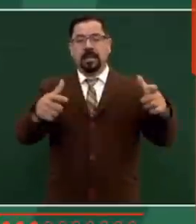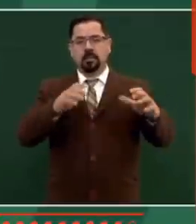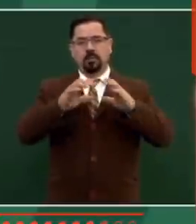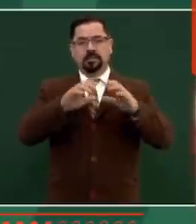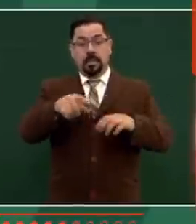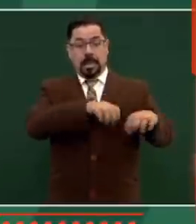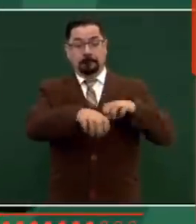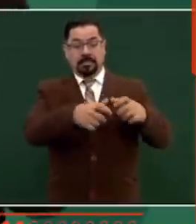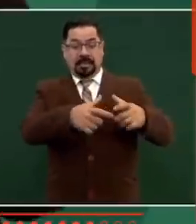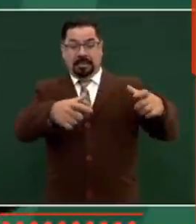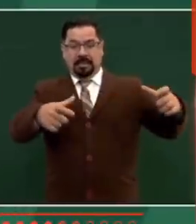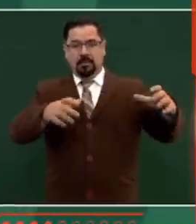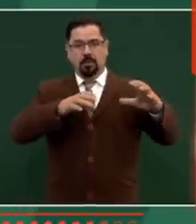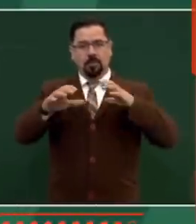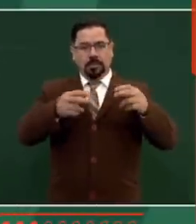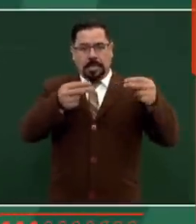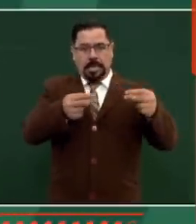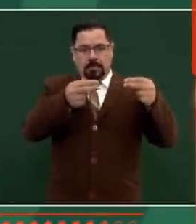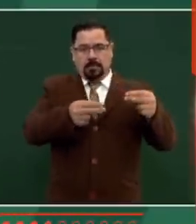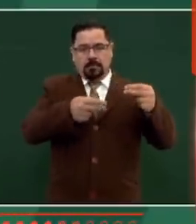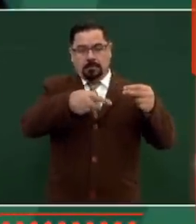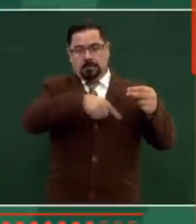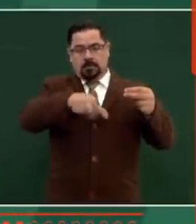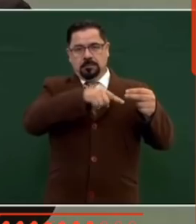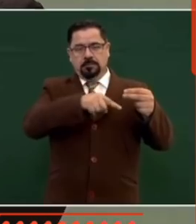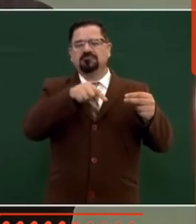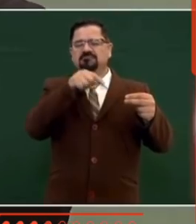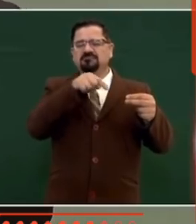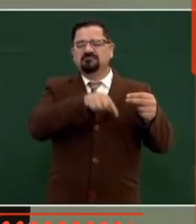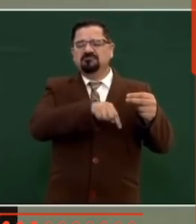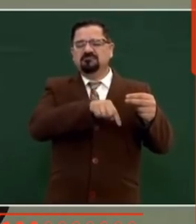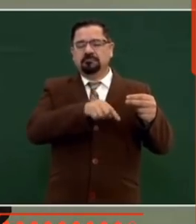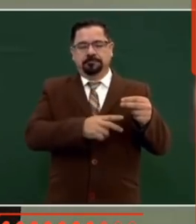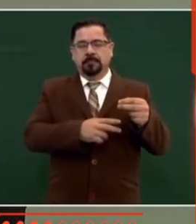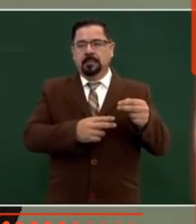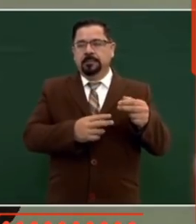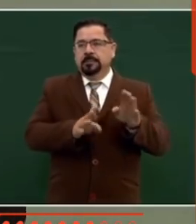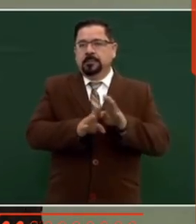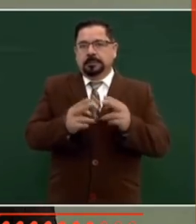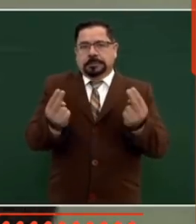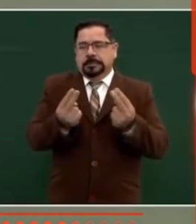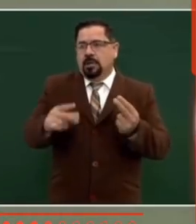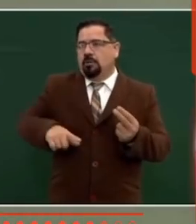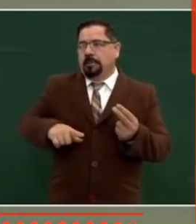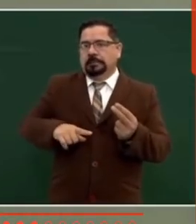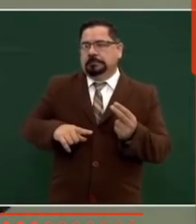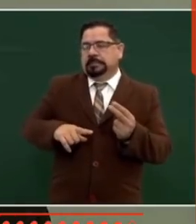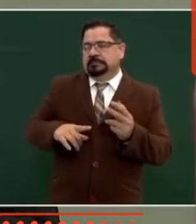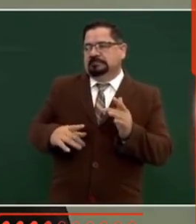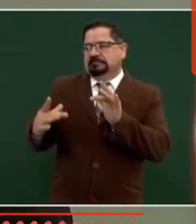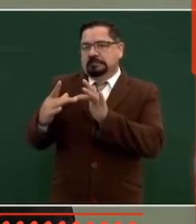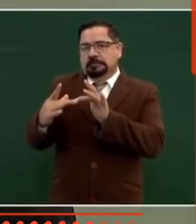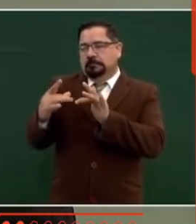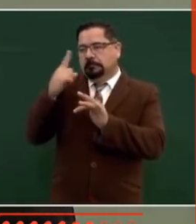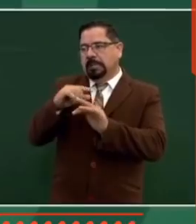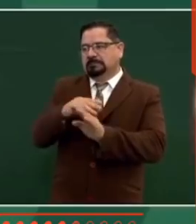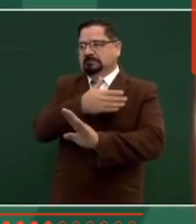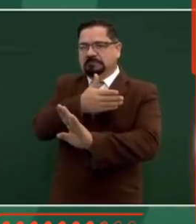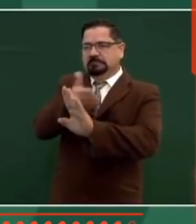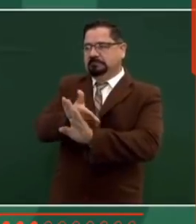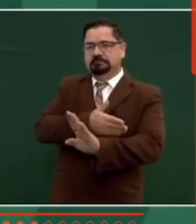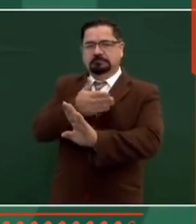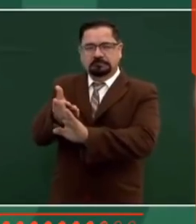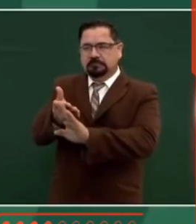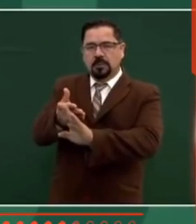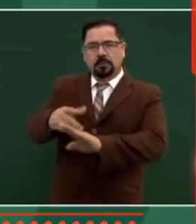las grandes empresas de comunicación necesitan tener influencia en el gobierno, doblar a los gobiernos para